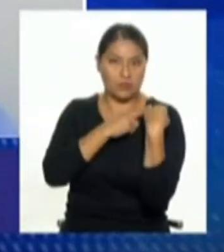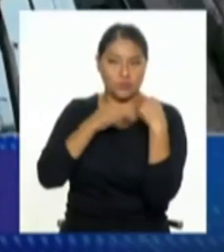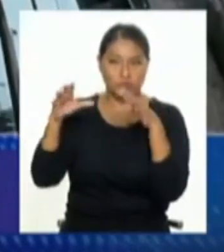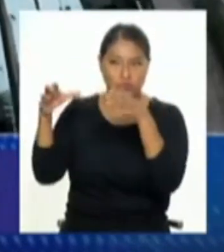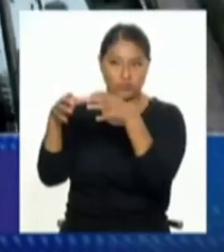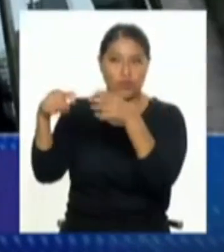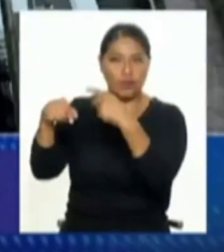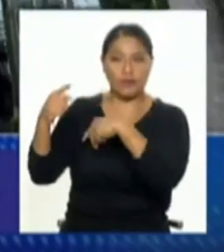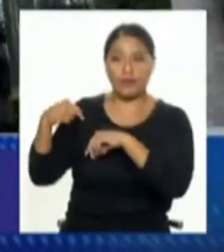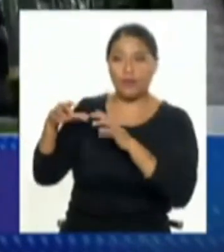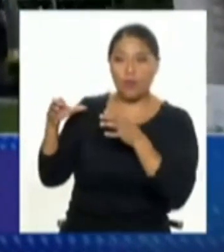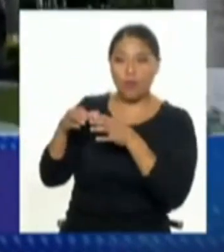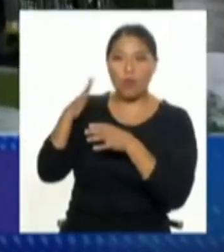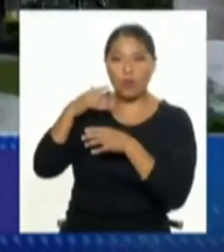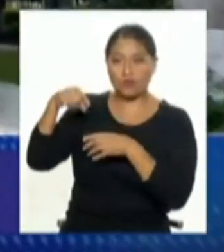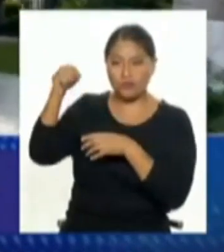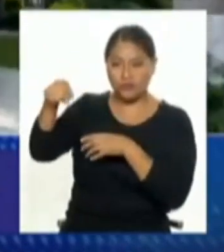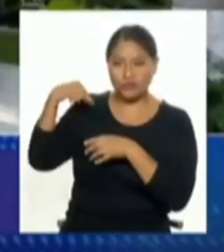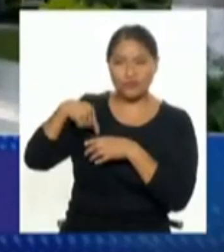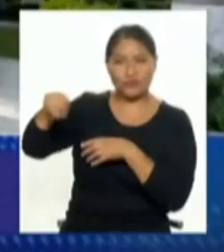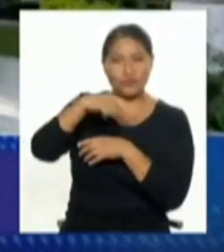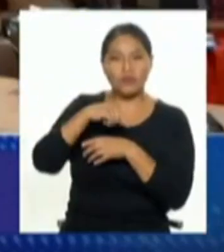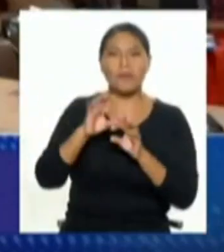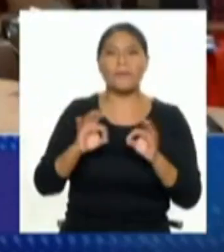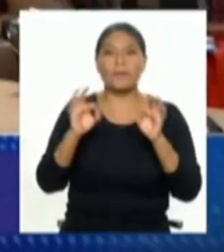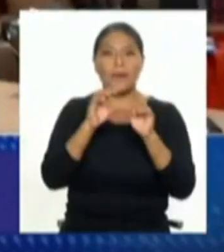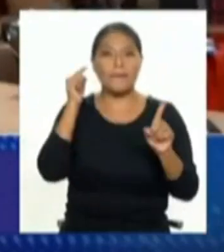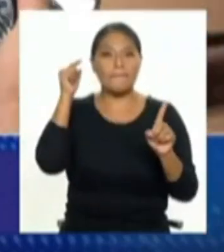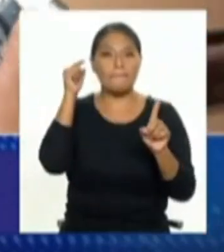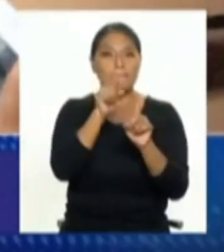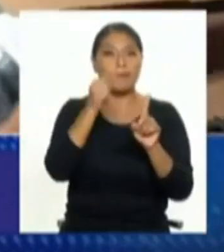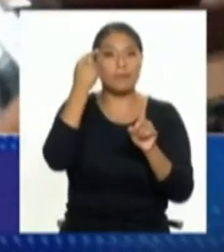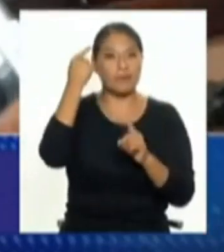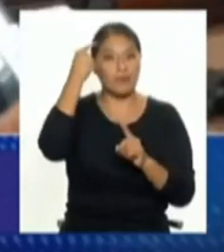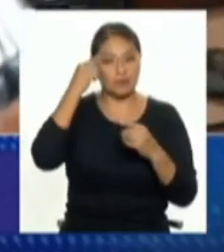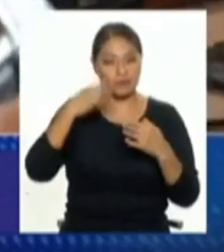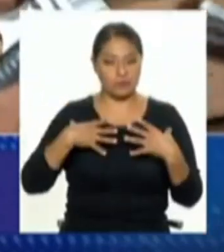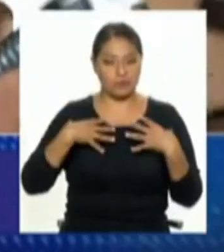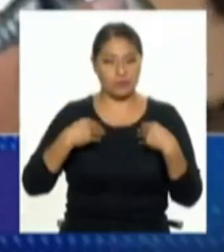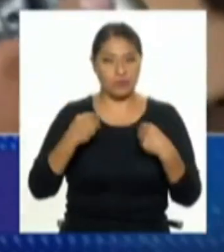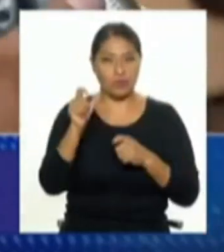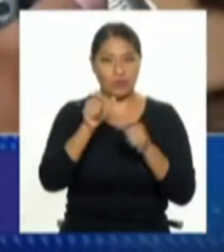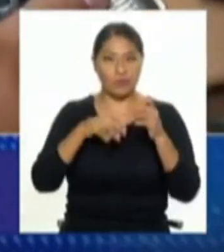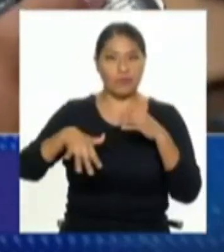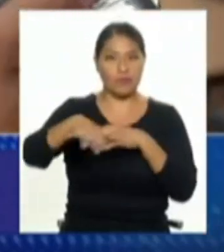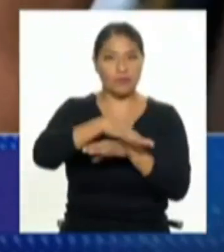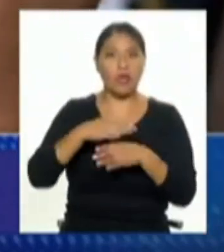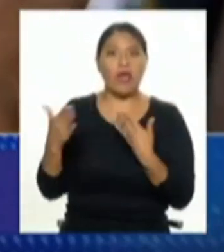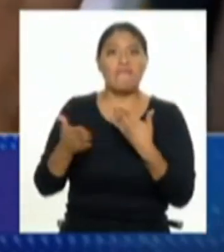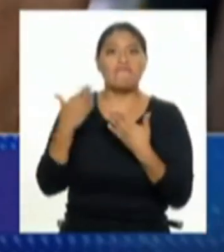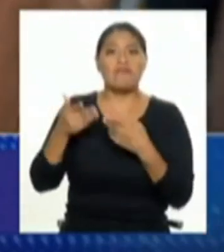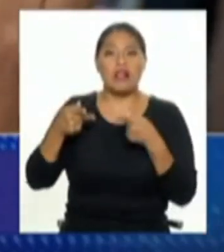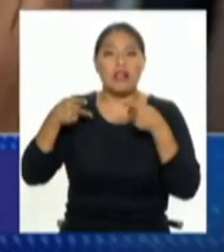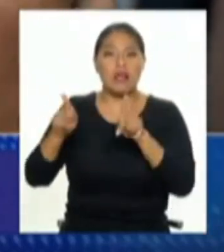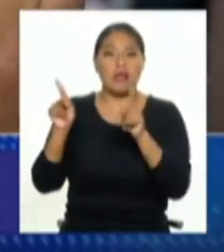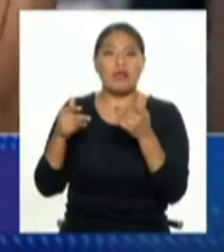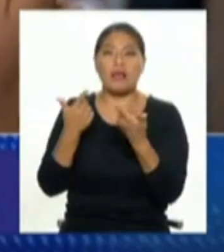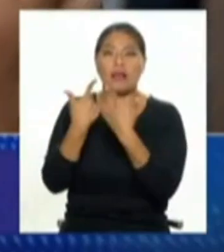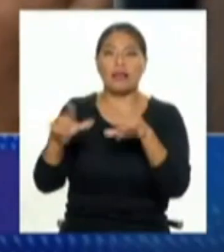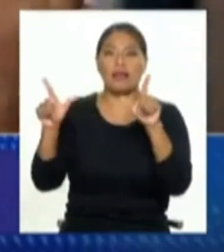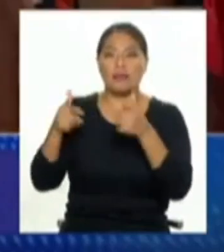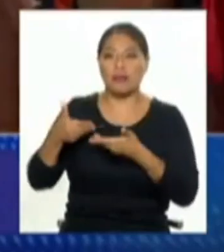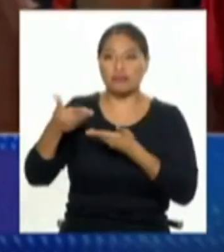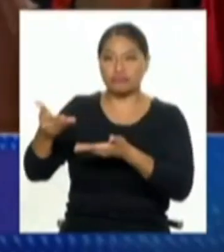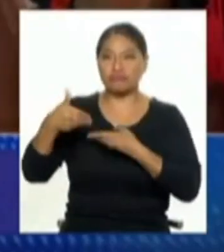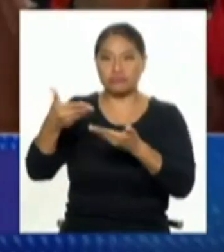de armas entiendan que la salud pública debe primar y no tenemos que dar libre disponibilidad a uso de estas armas porque